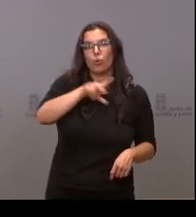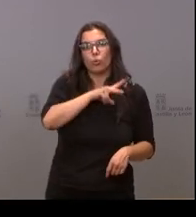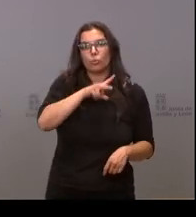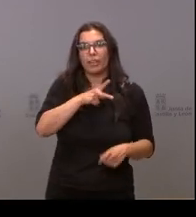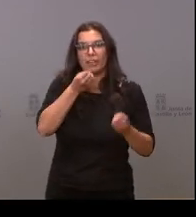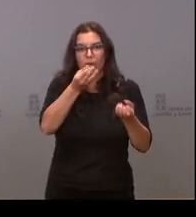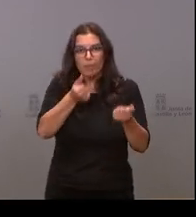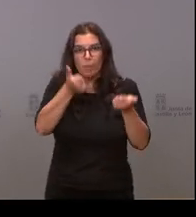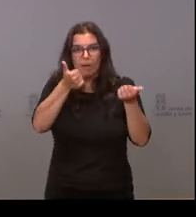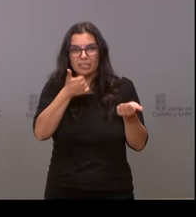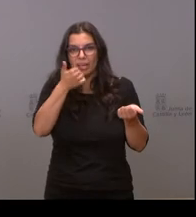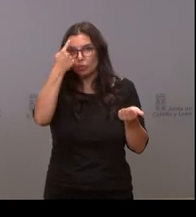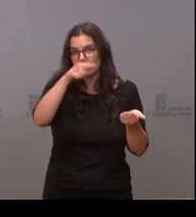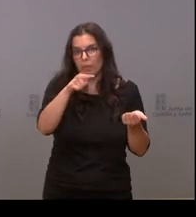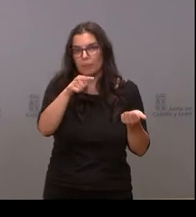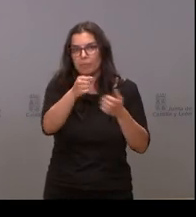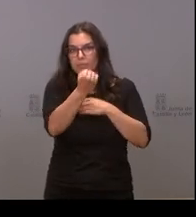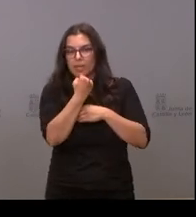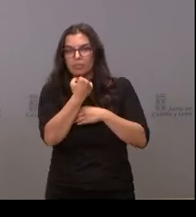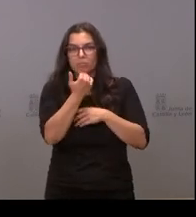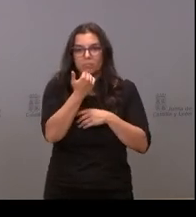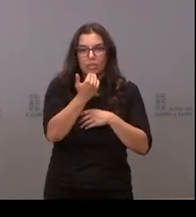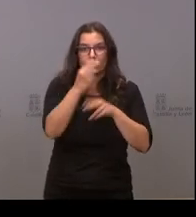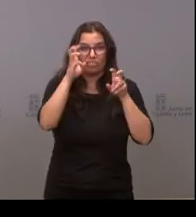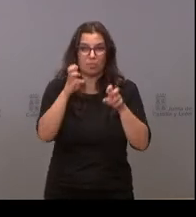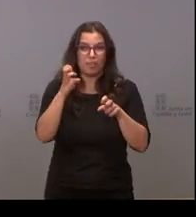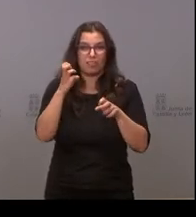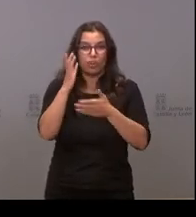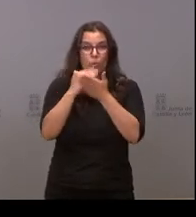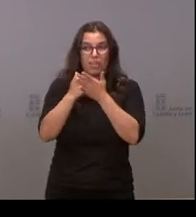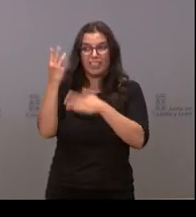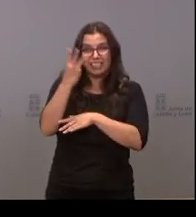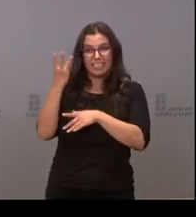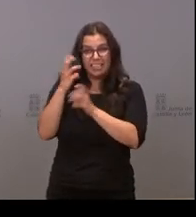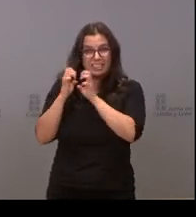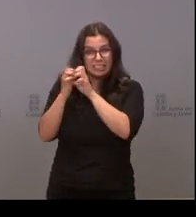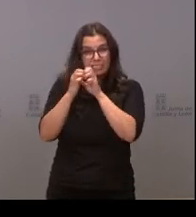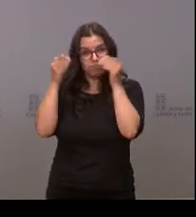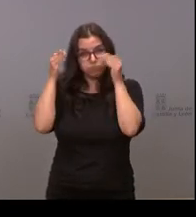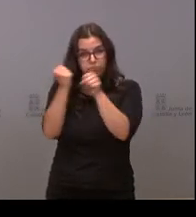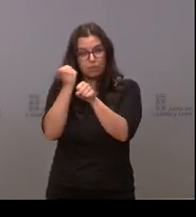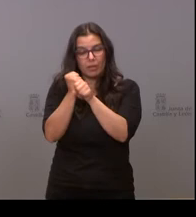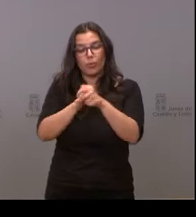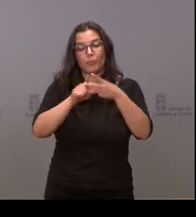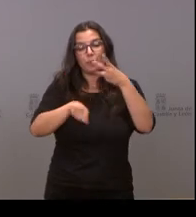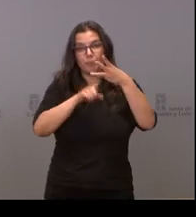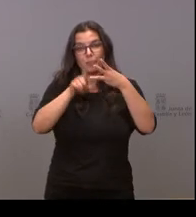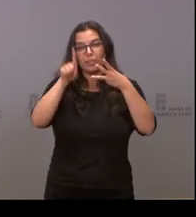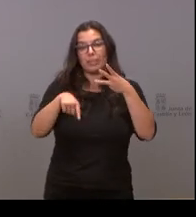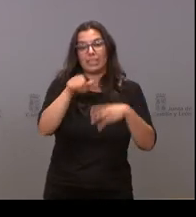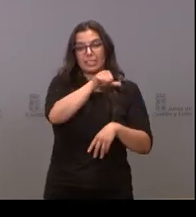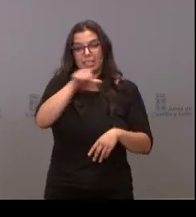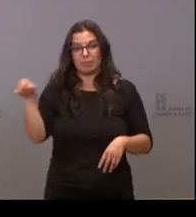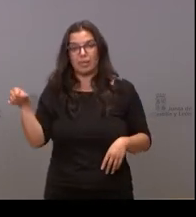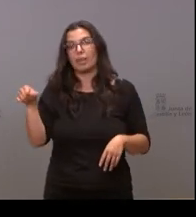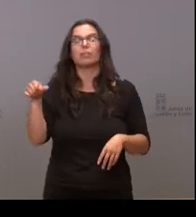información o algo más concreto a través de las tres comunidades que están trabajando en ello. Y, por último, esta semana es la noche